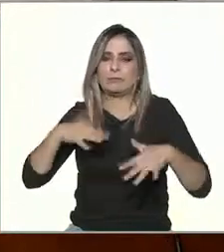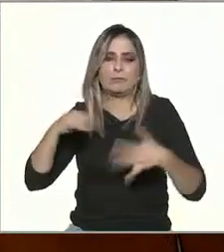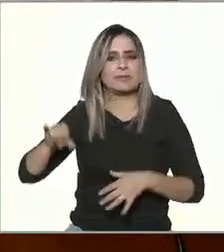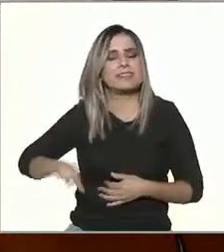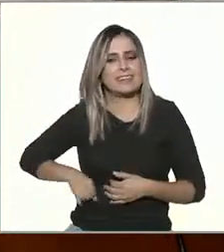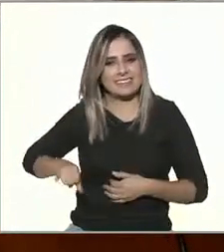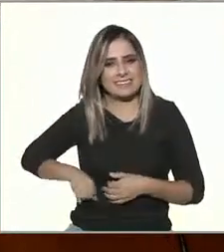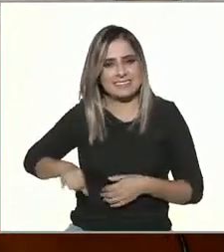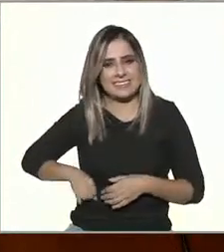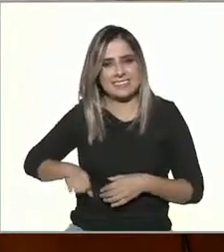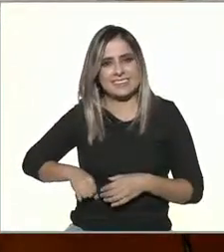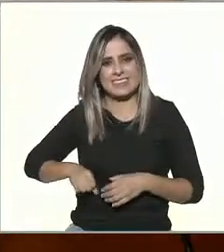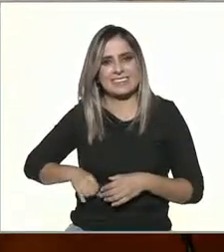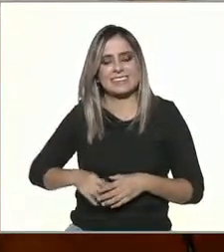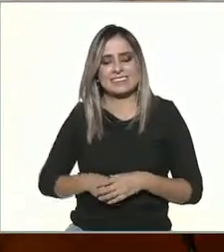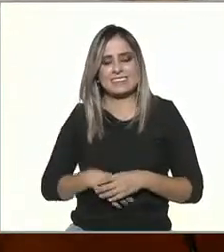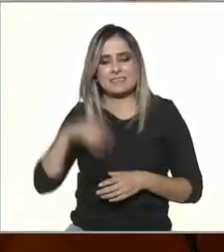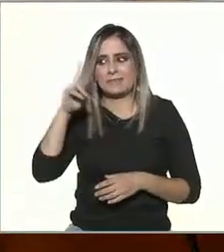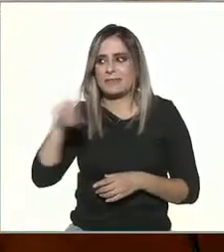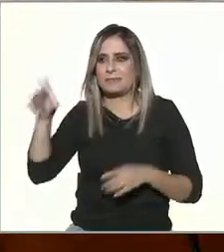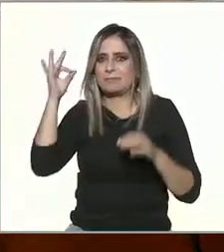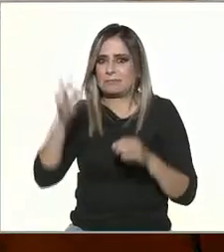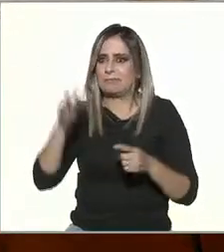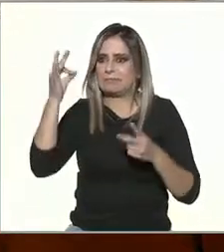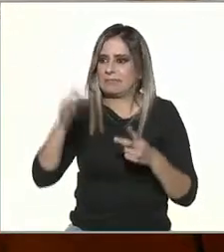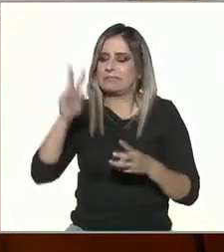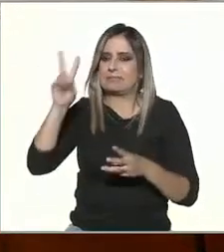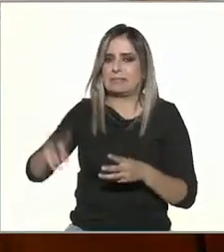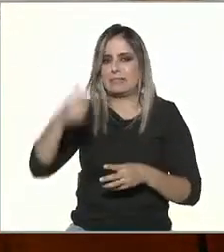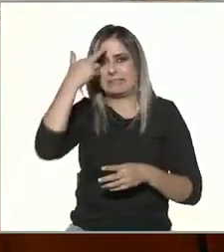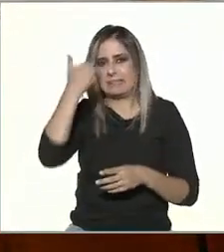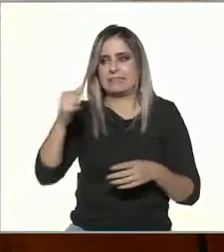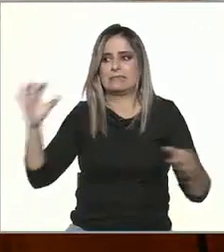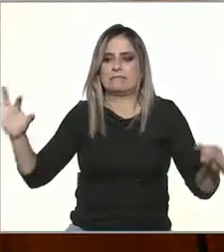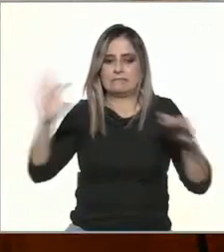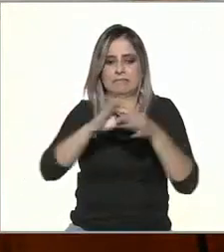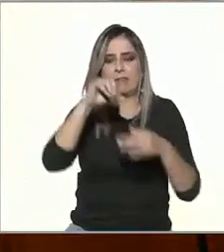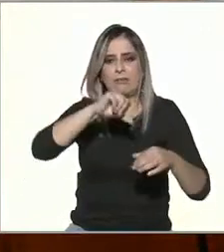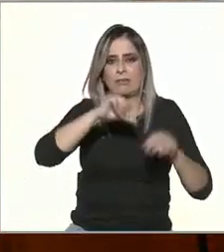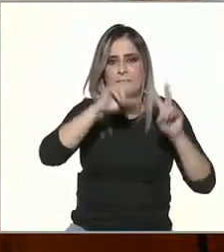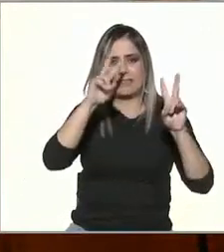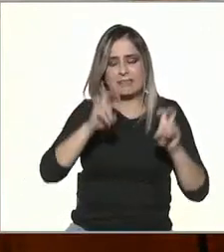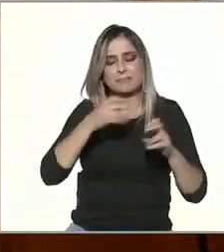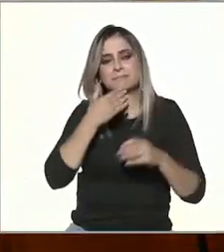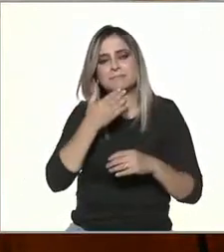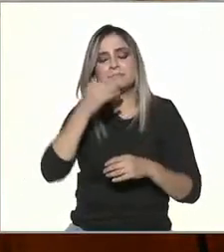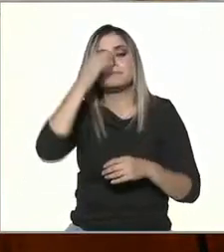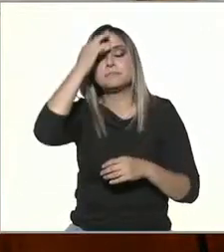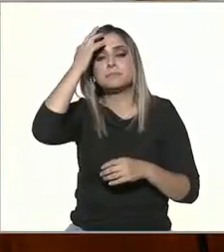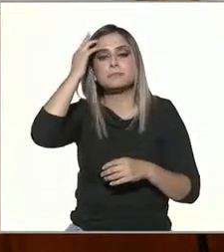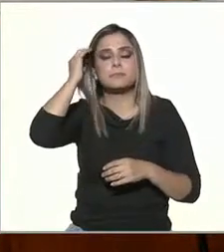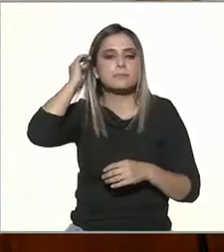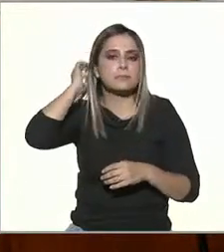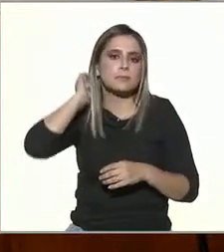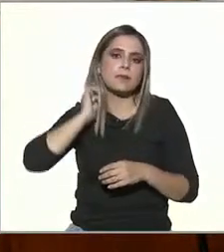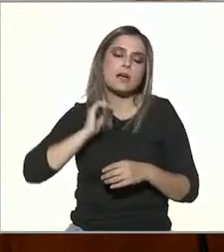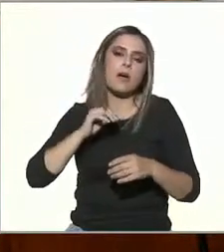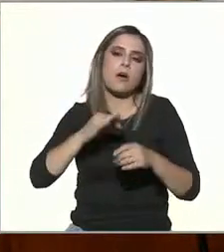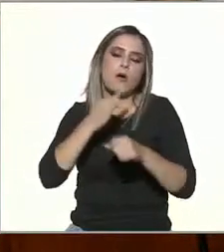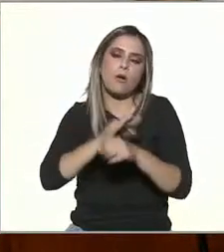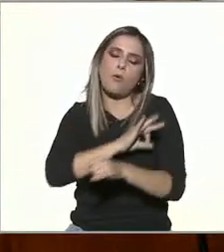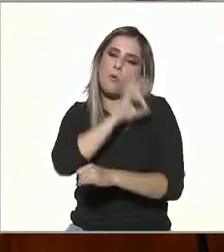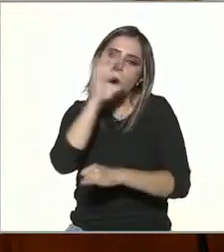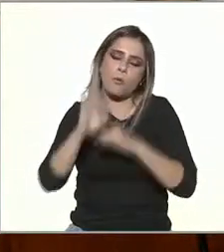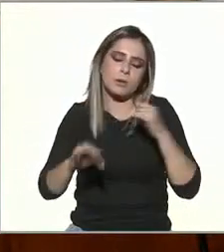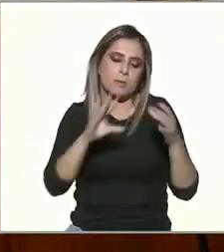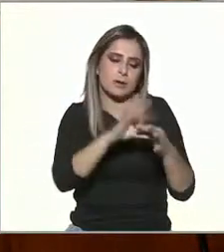interesantes y siempre latina porque nos conecta bien con el tema del día vamos a ir cerrando el programa y